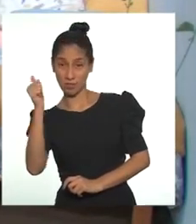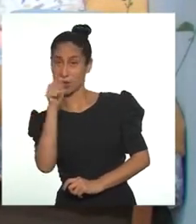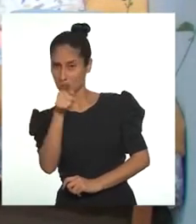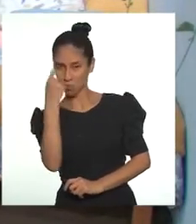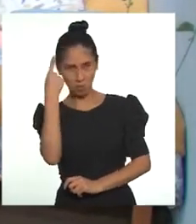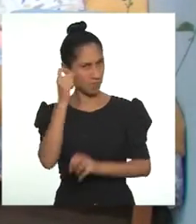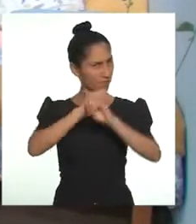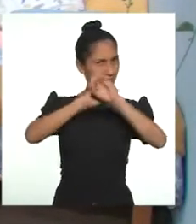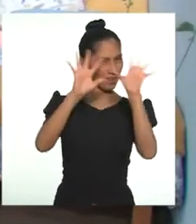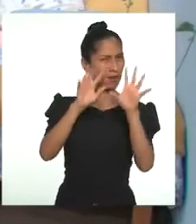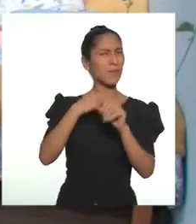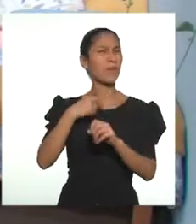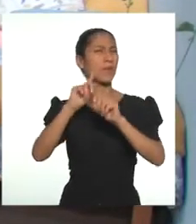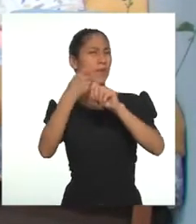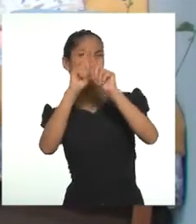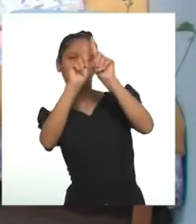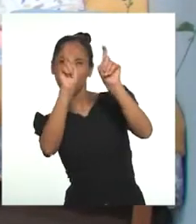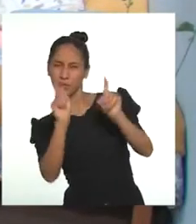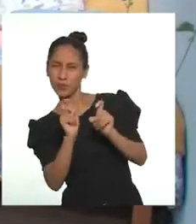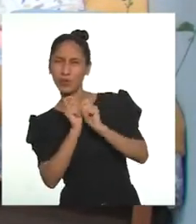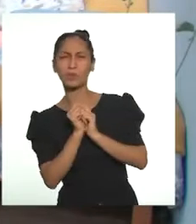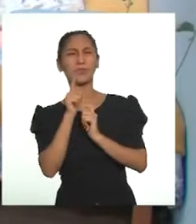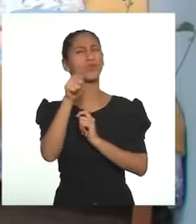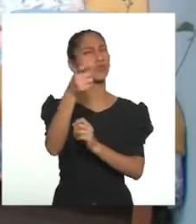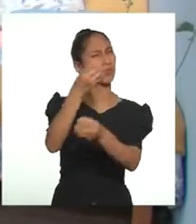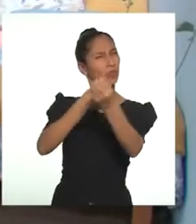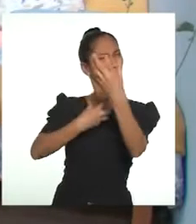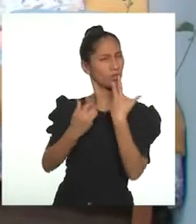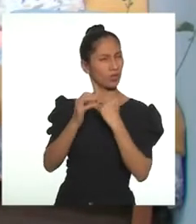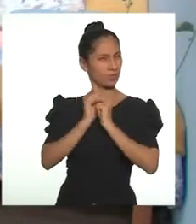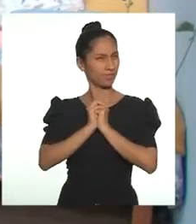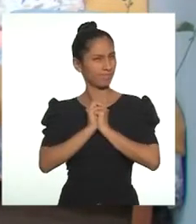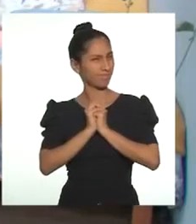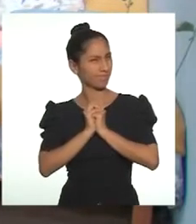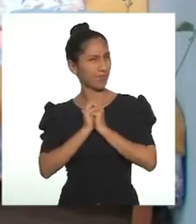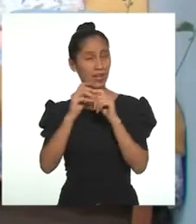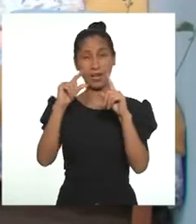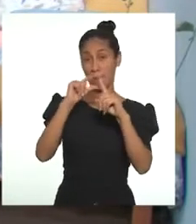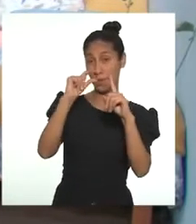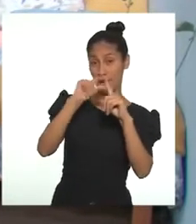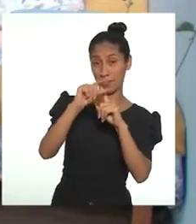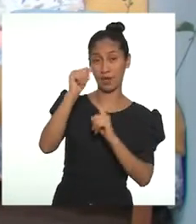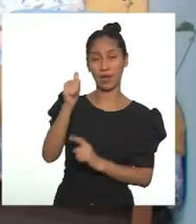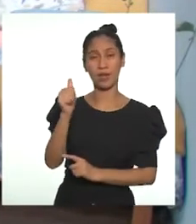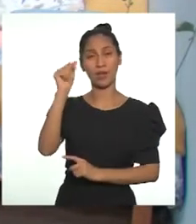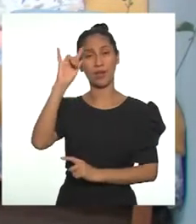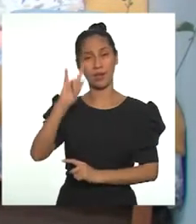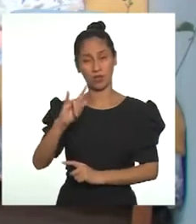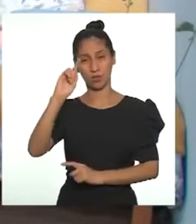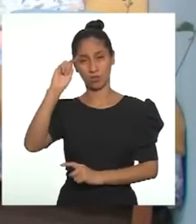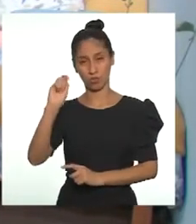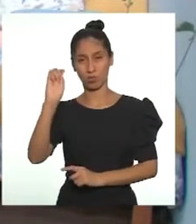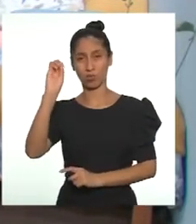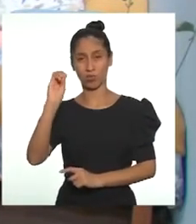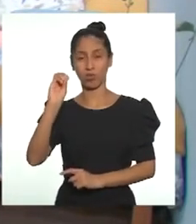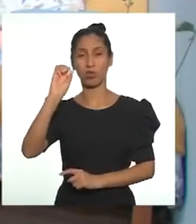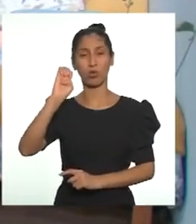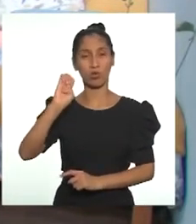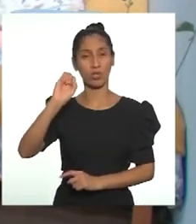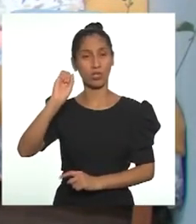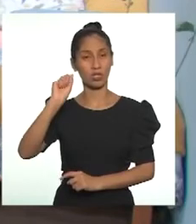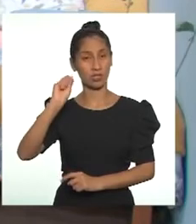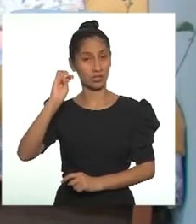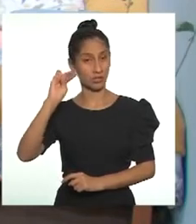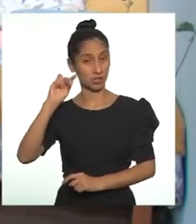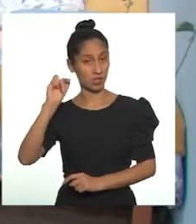tema. Mi primera pregunta es, en tus palabras, ¿cómo definirías qué es la autoestima y cómo podemos darnos cuenta